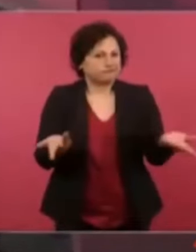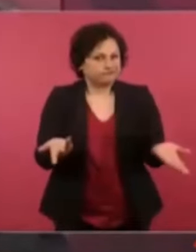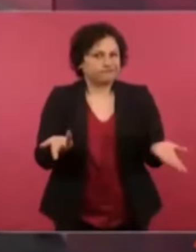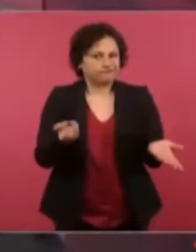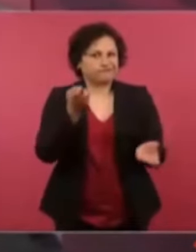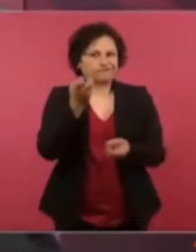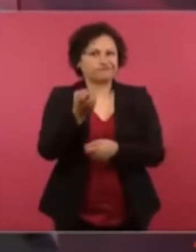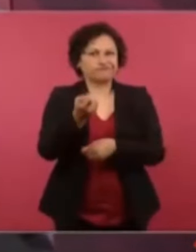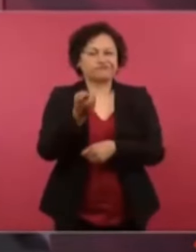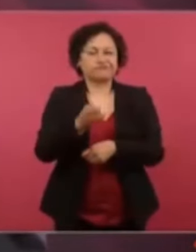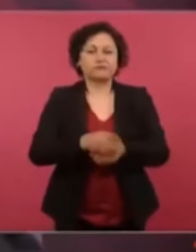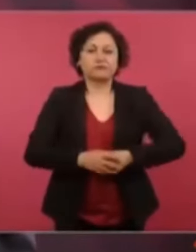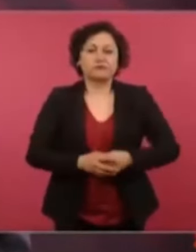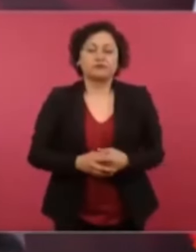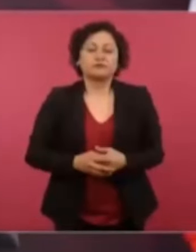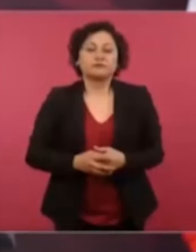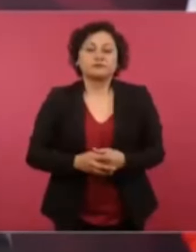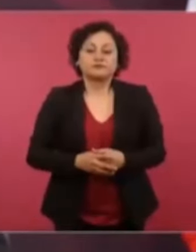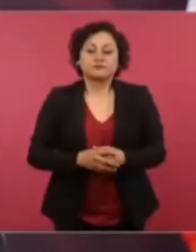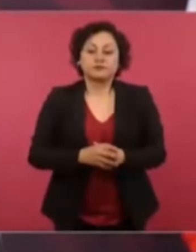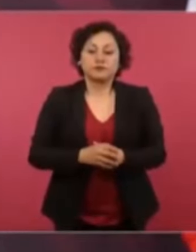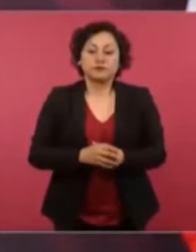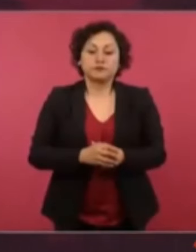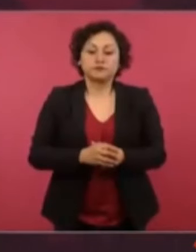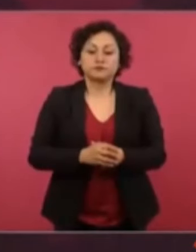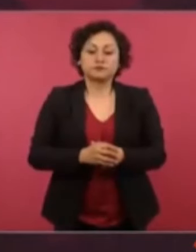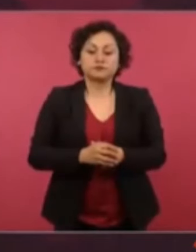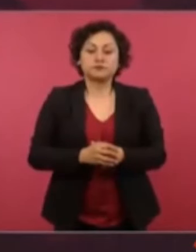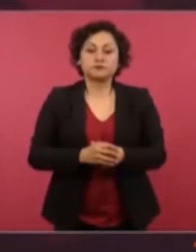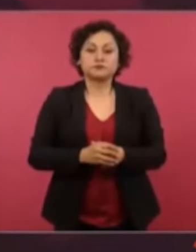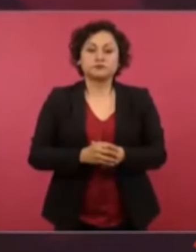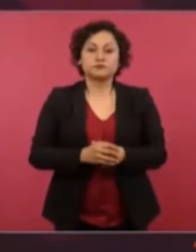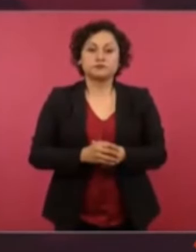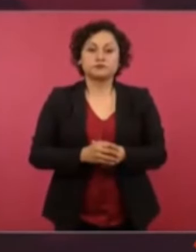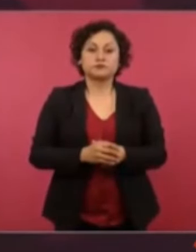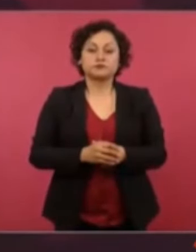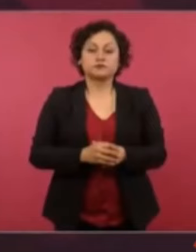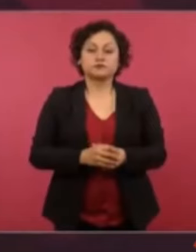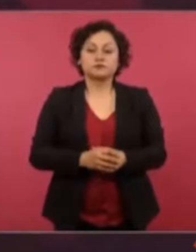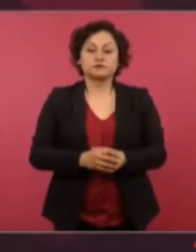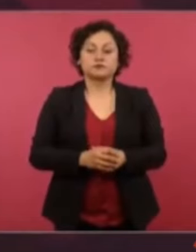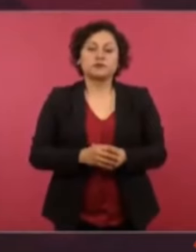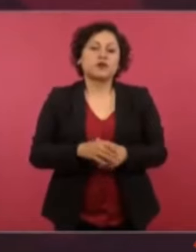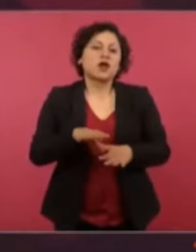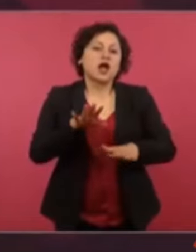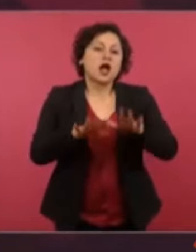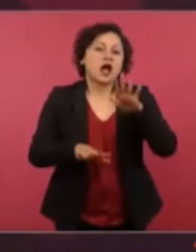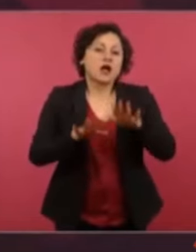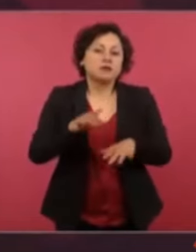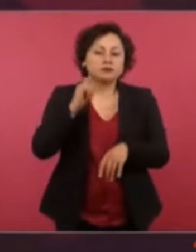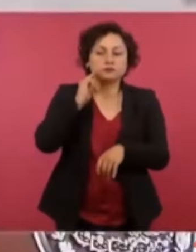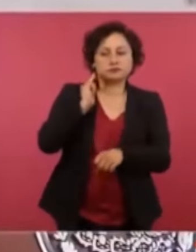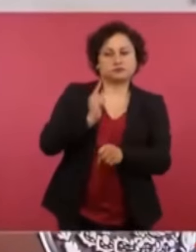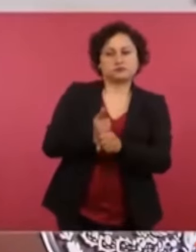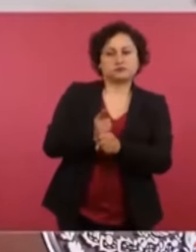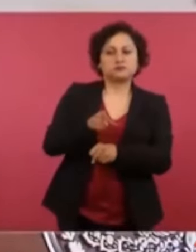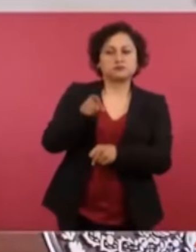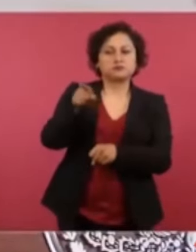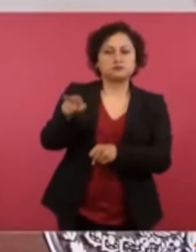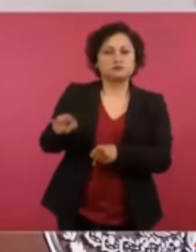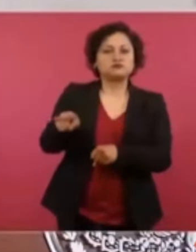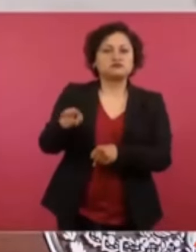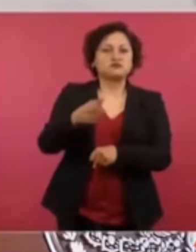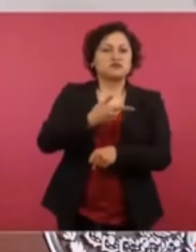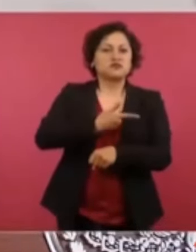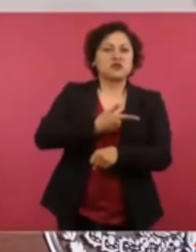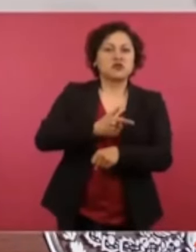gobernante, un presidente de Tepetitán